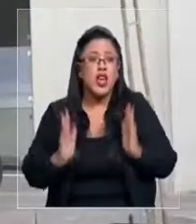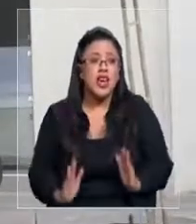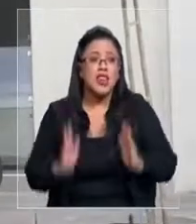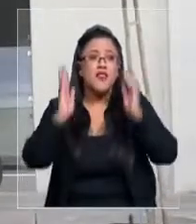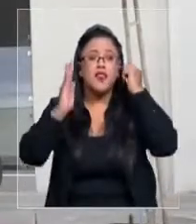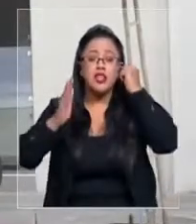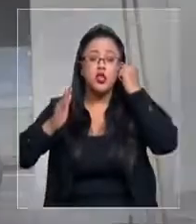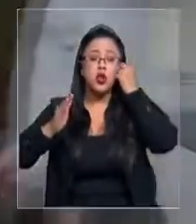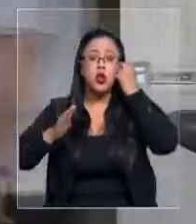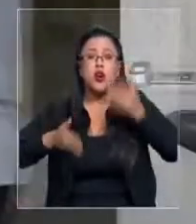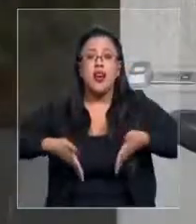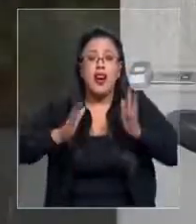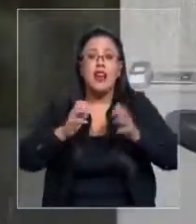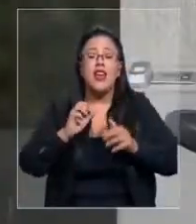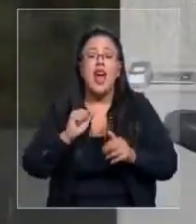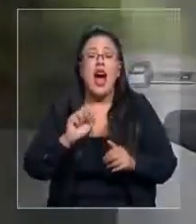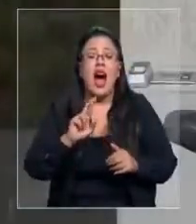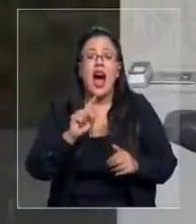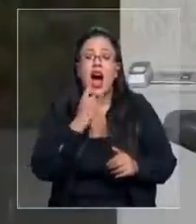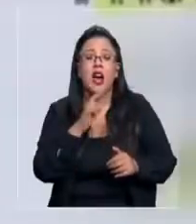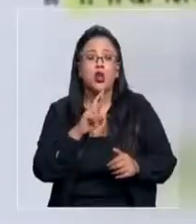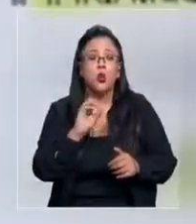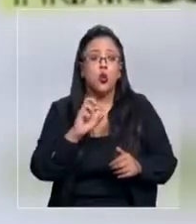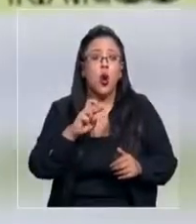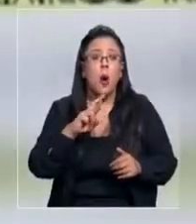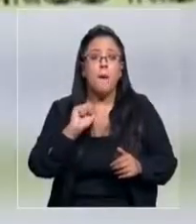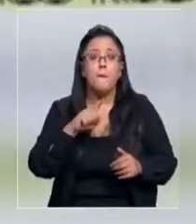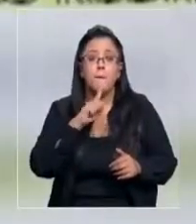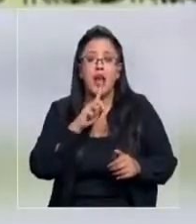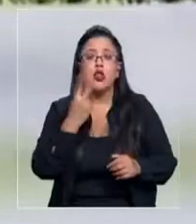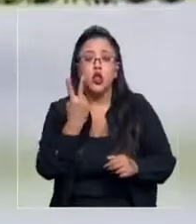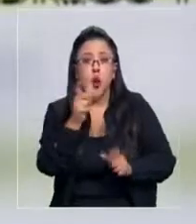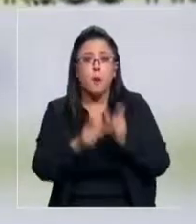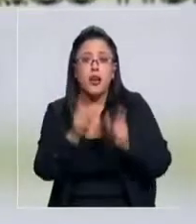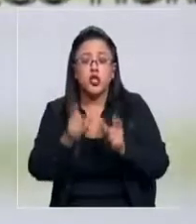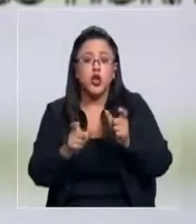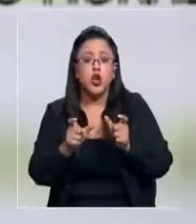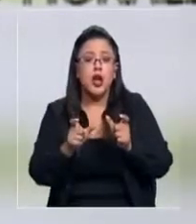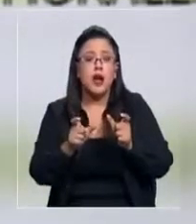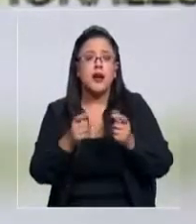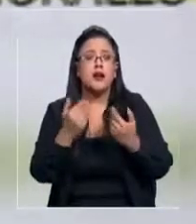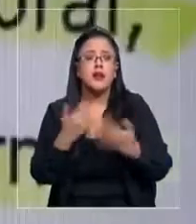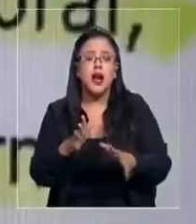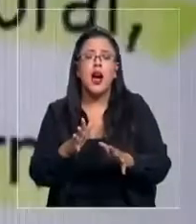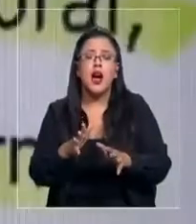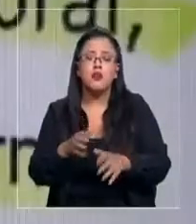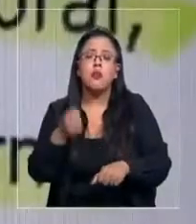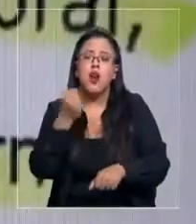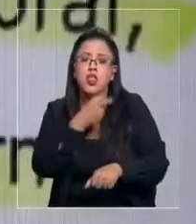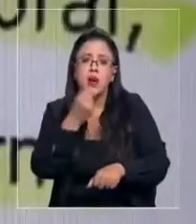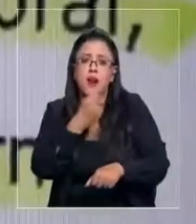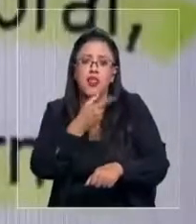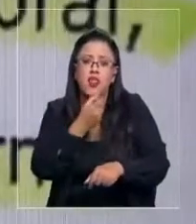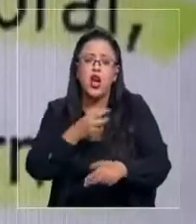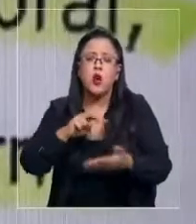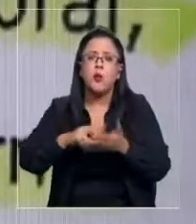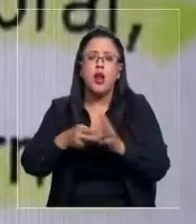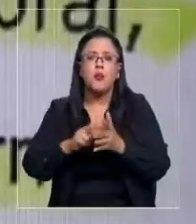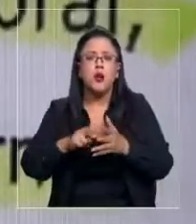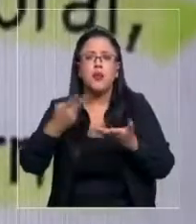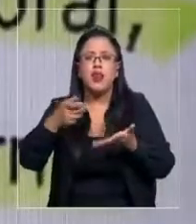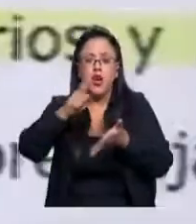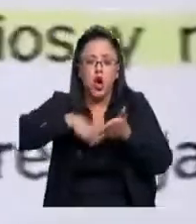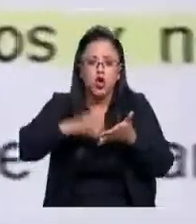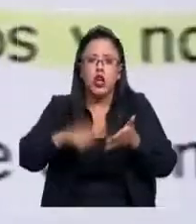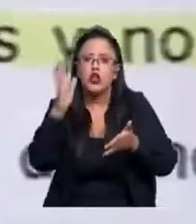en Santiago Centro. Dos conserjes demandaron a la comunidad por no hacerles contratos de trabajo y tener problemas con el pago de remuneraciones.